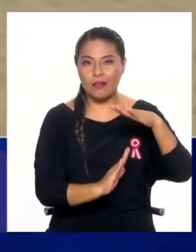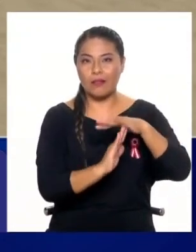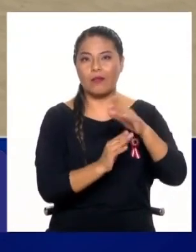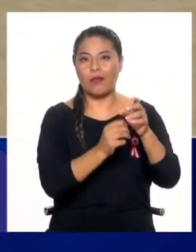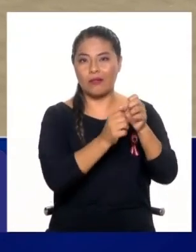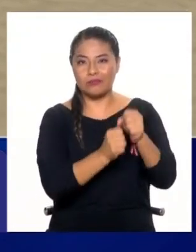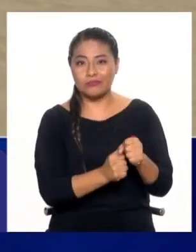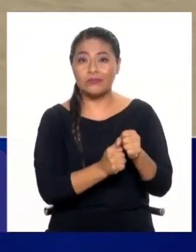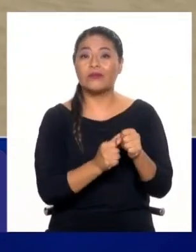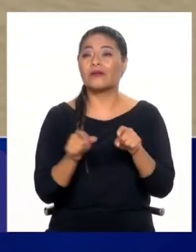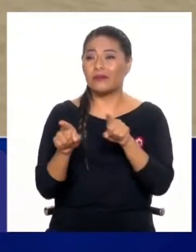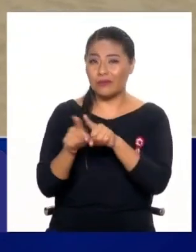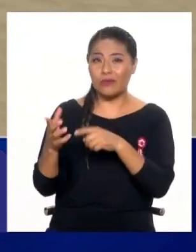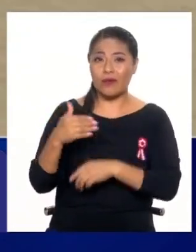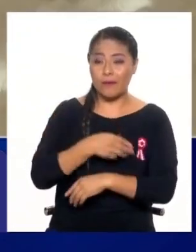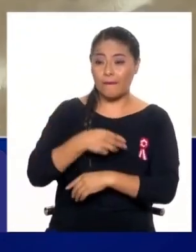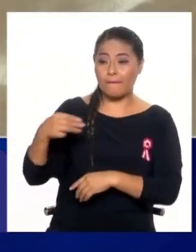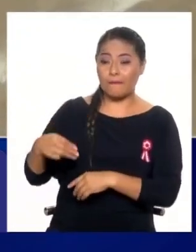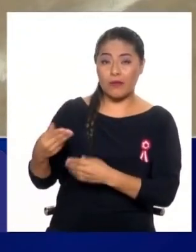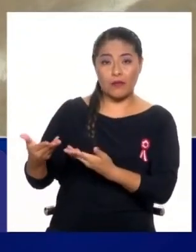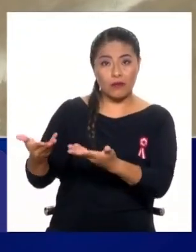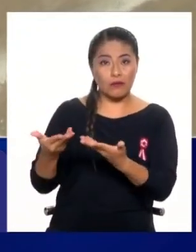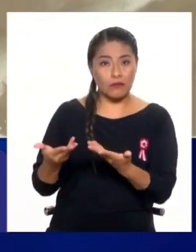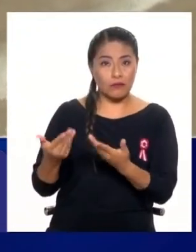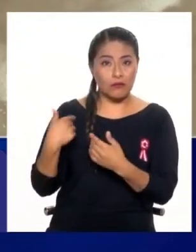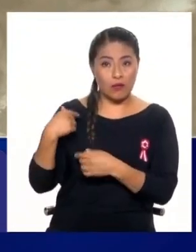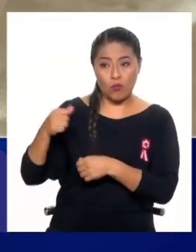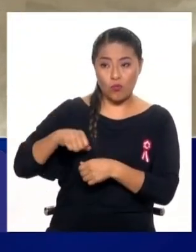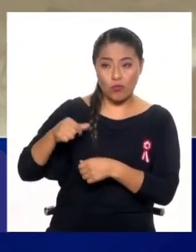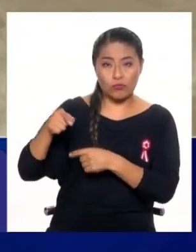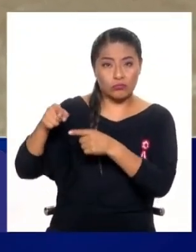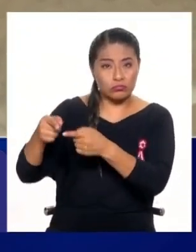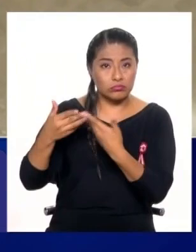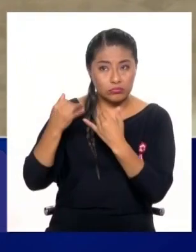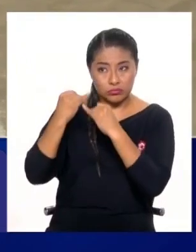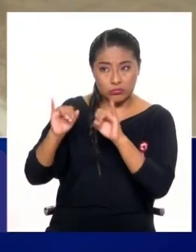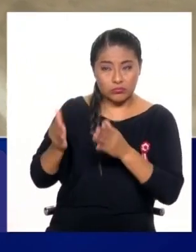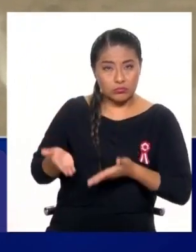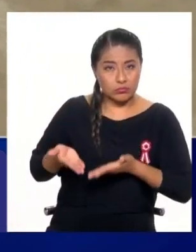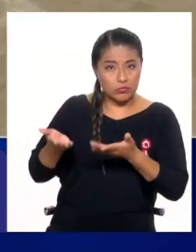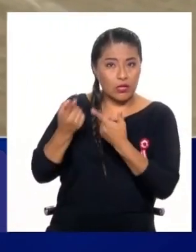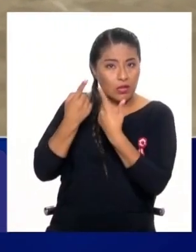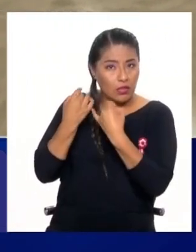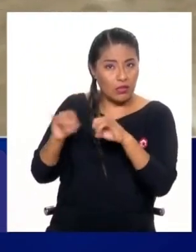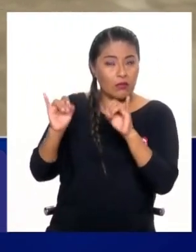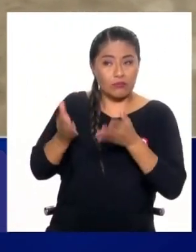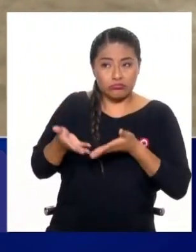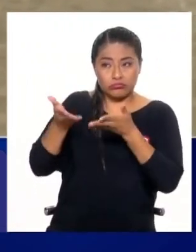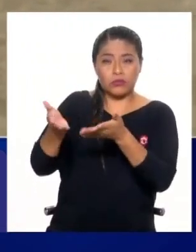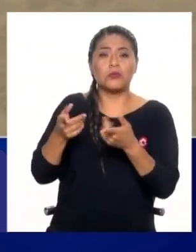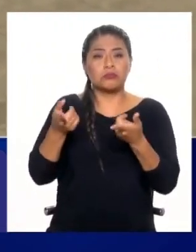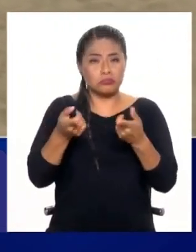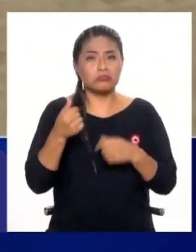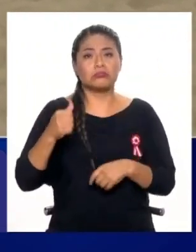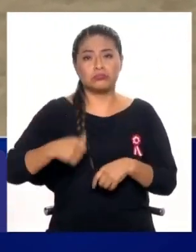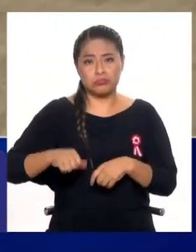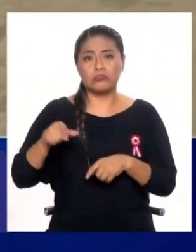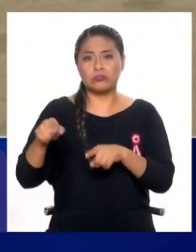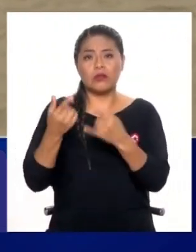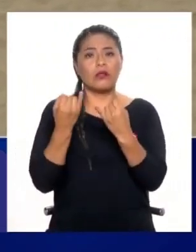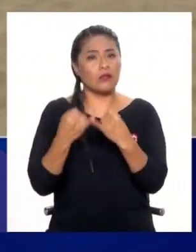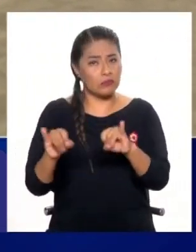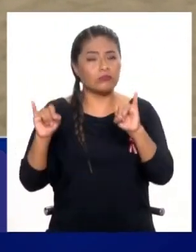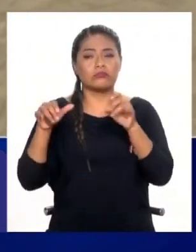¿A los gobiernos? A los gobiernos locales. O sea, ¿no les damos autonomía para que puedan utilizar dinero y recursos? Tienen